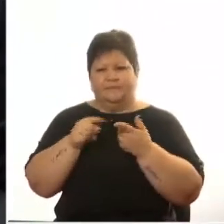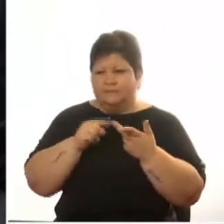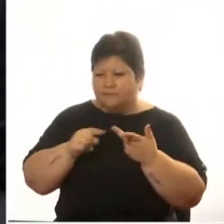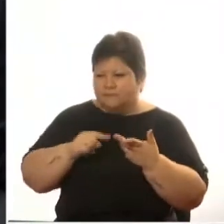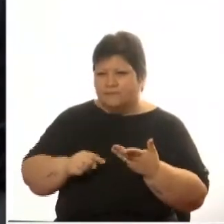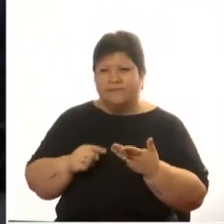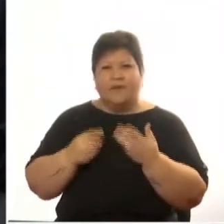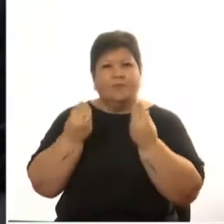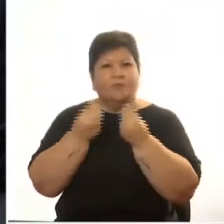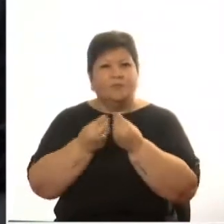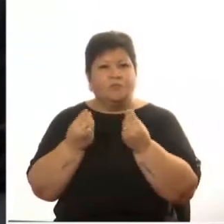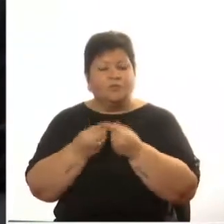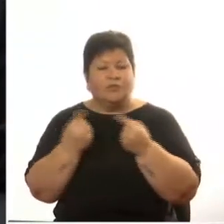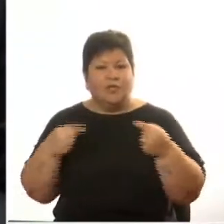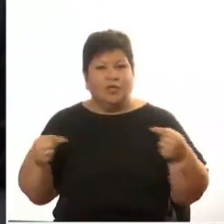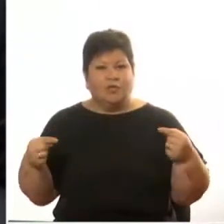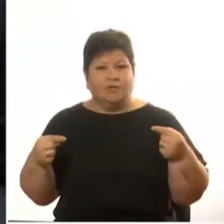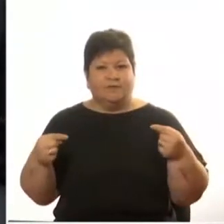recomiendo